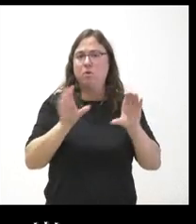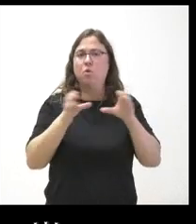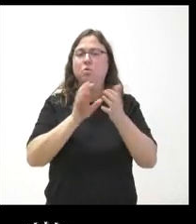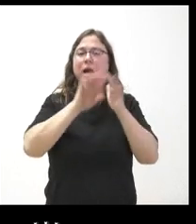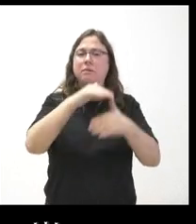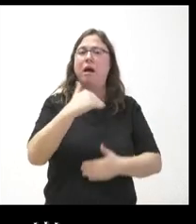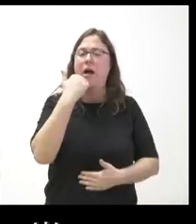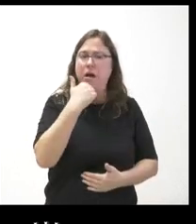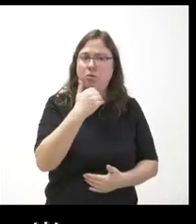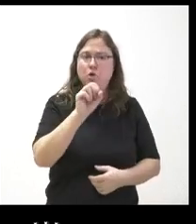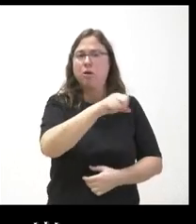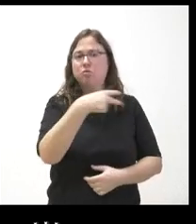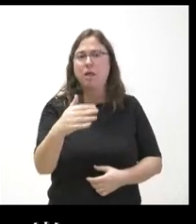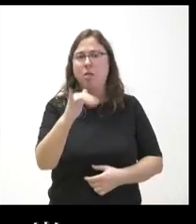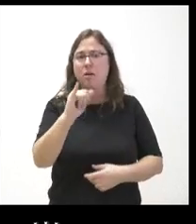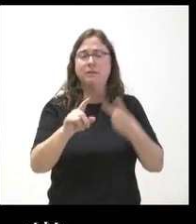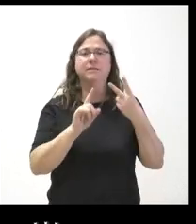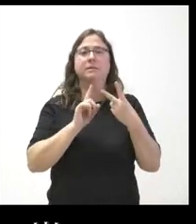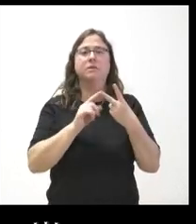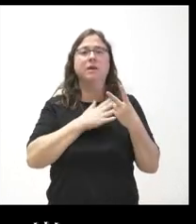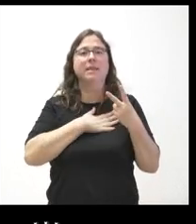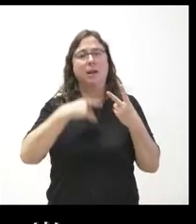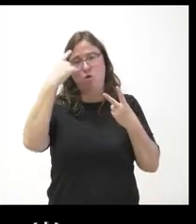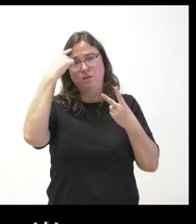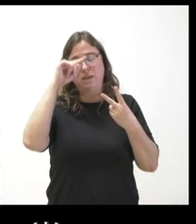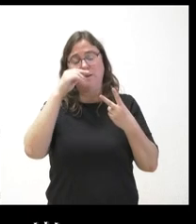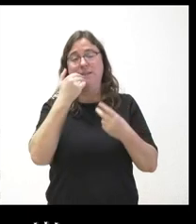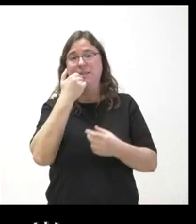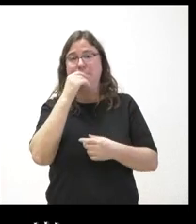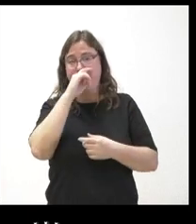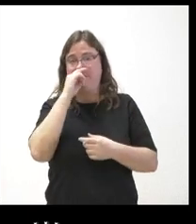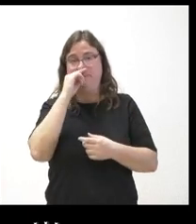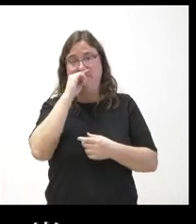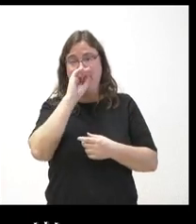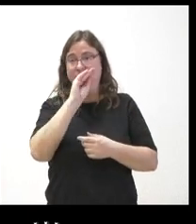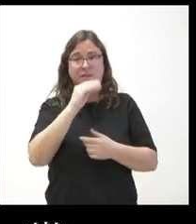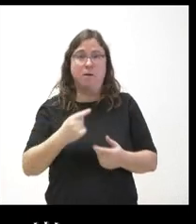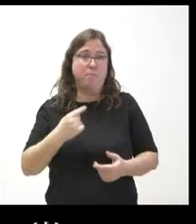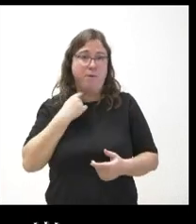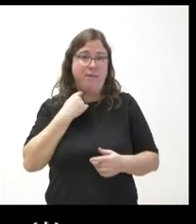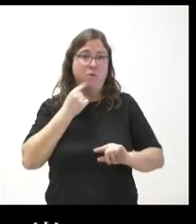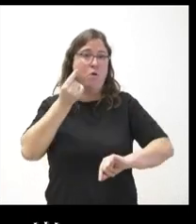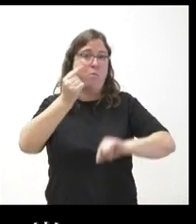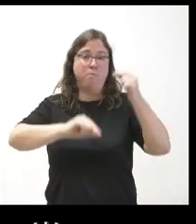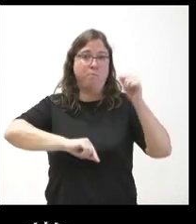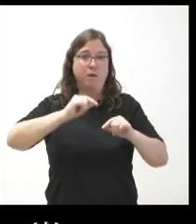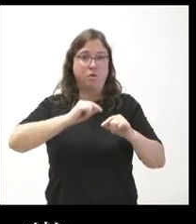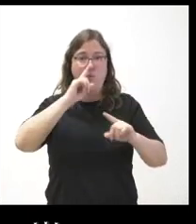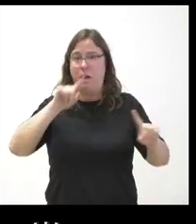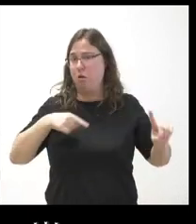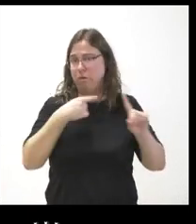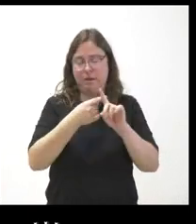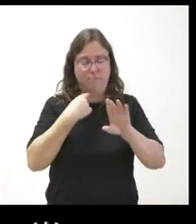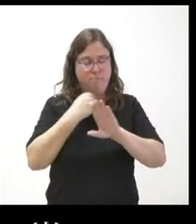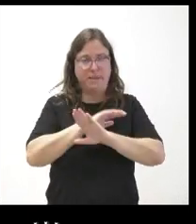y saber si tienen resultados y luego por otro lado quería preguntarle ya que damos por perdidos los presupuestos para el próximo año